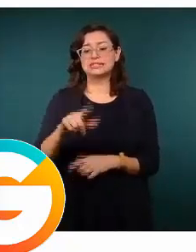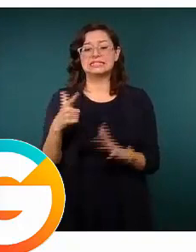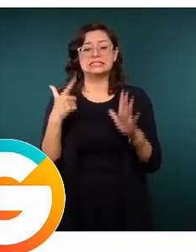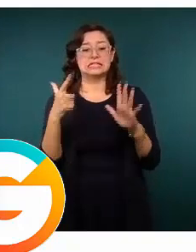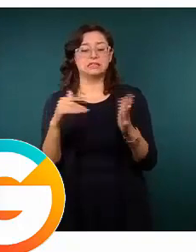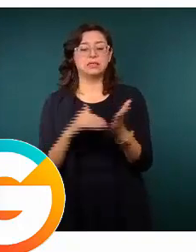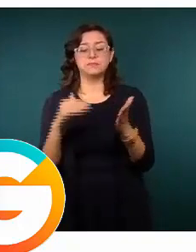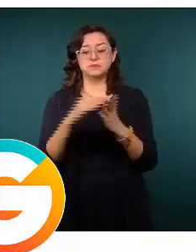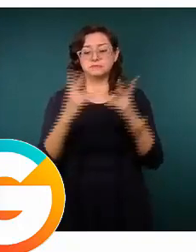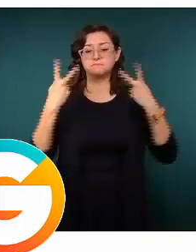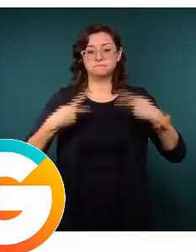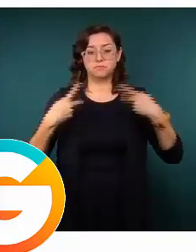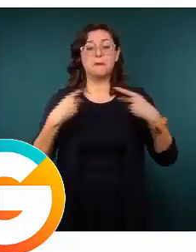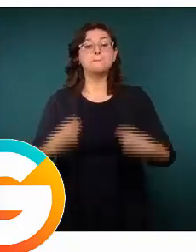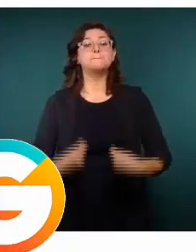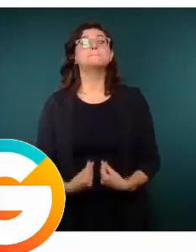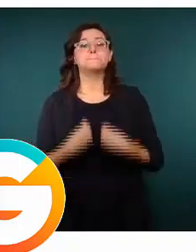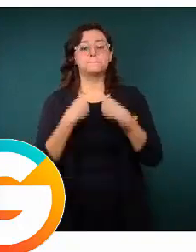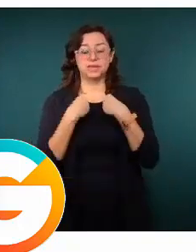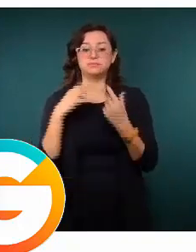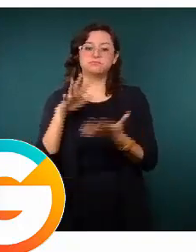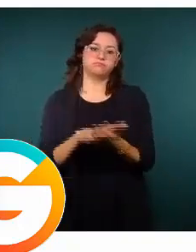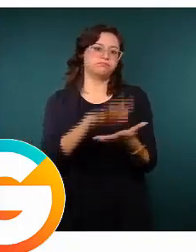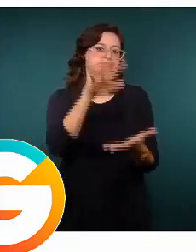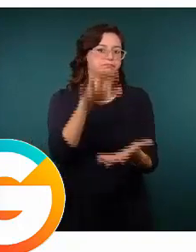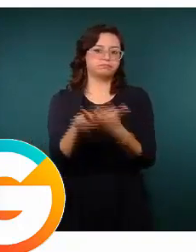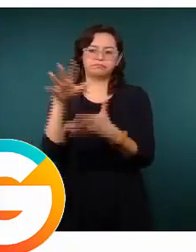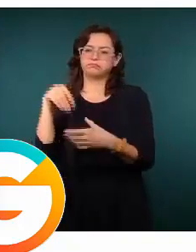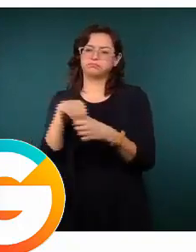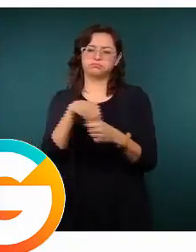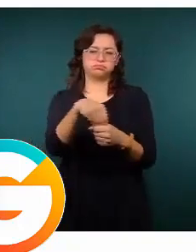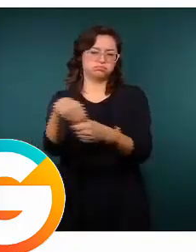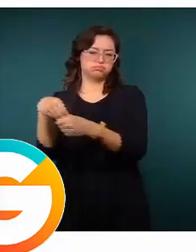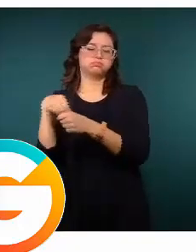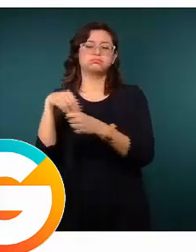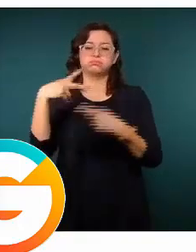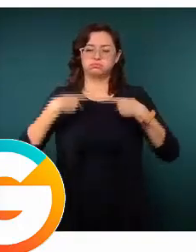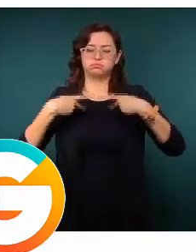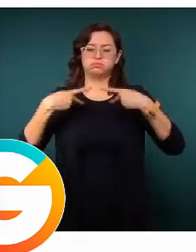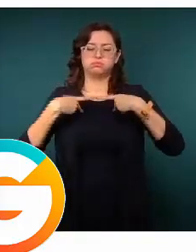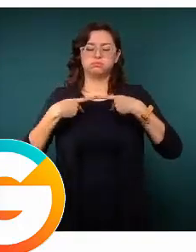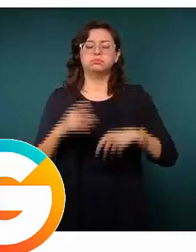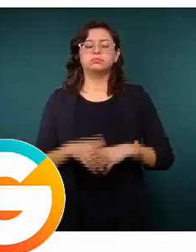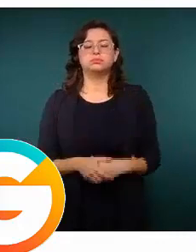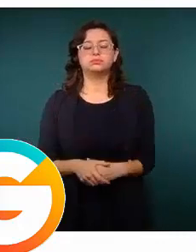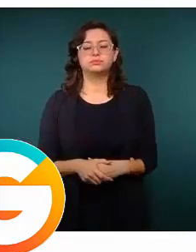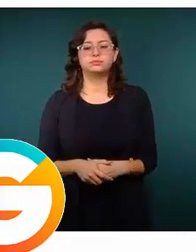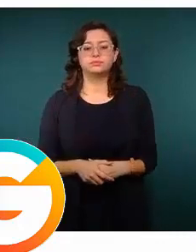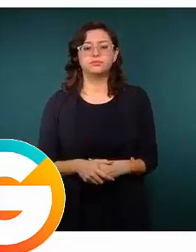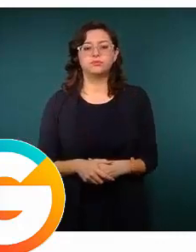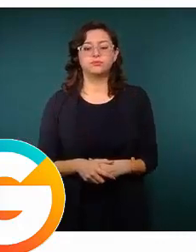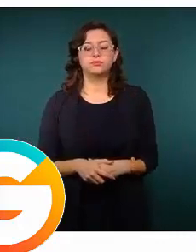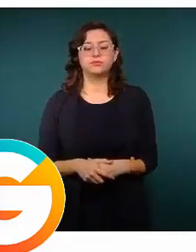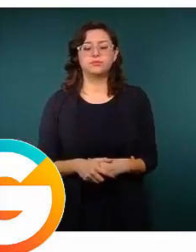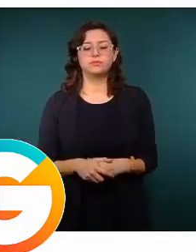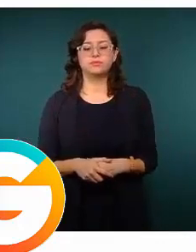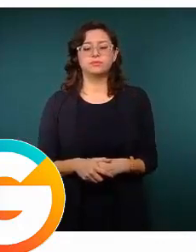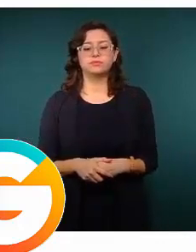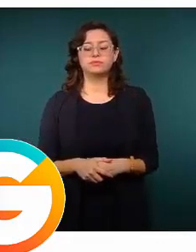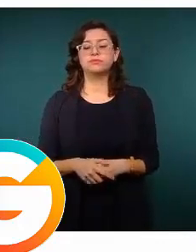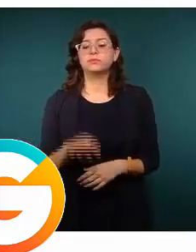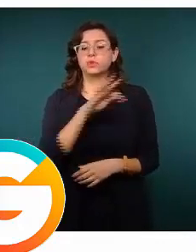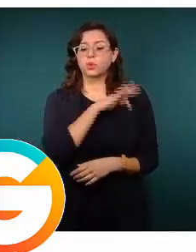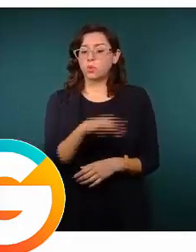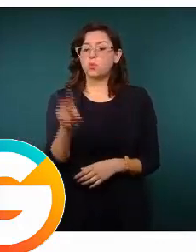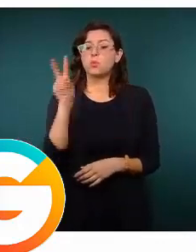millones de habitantes, una alta densidad de población y coinciden, aquí